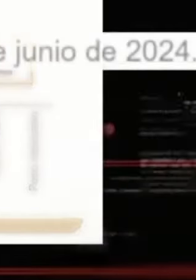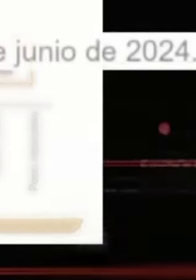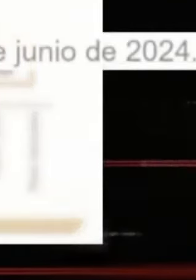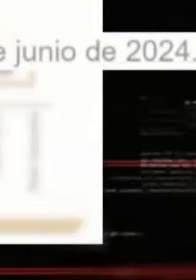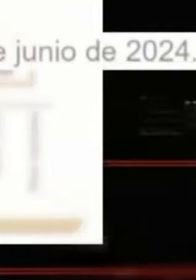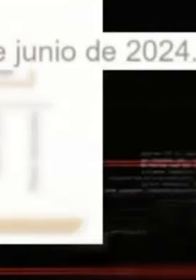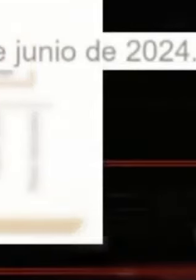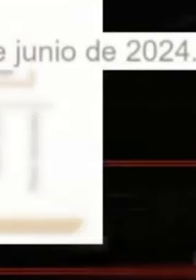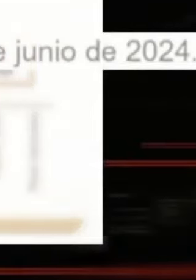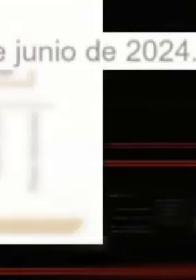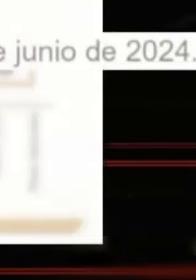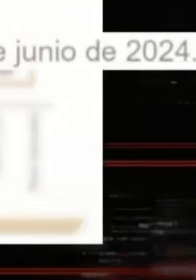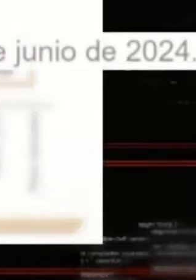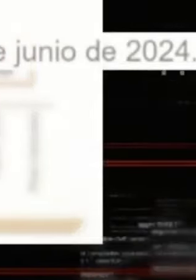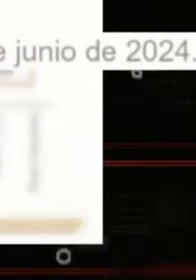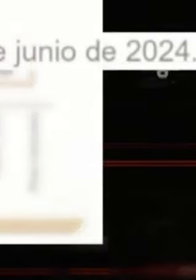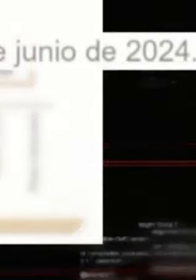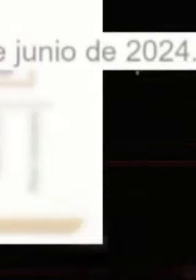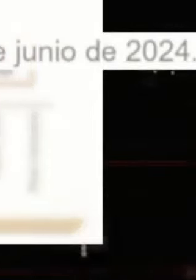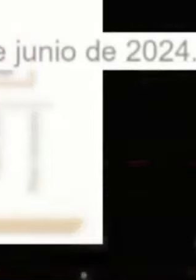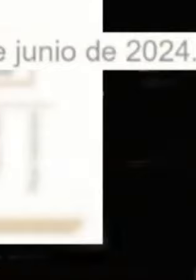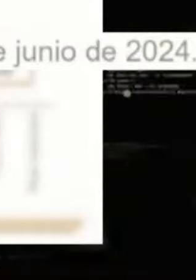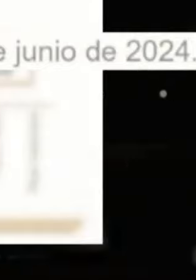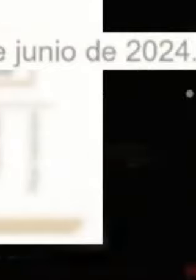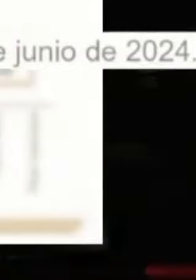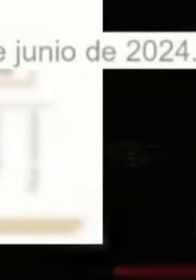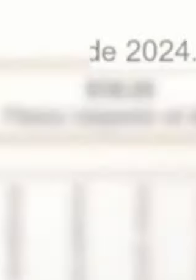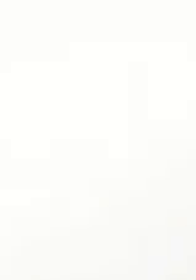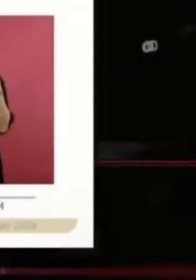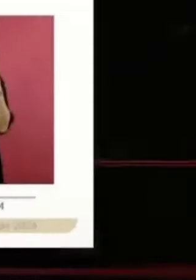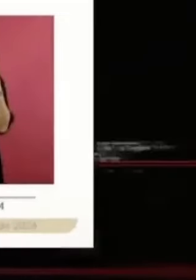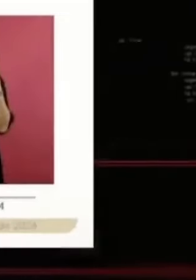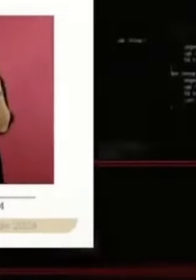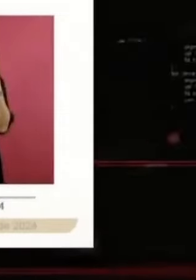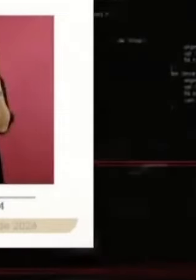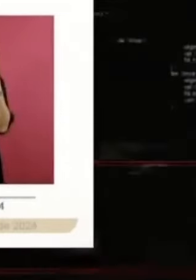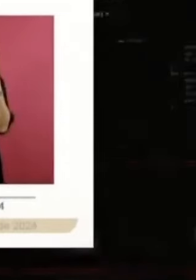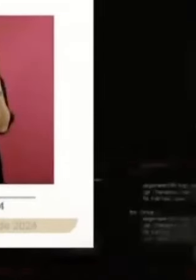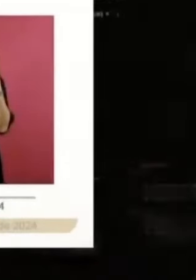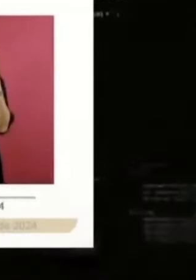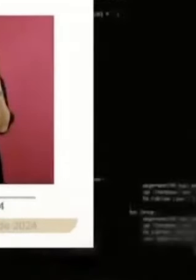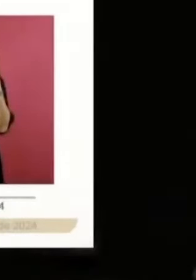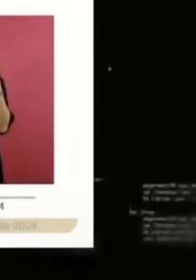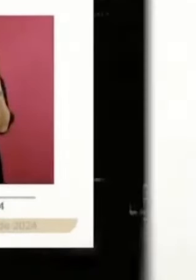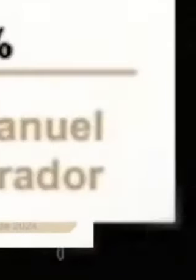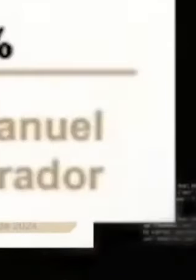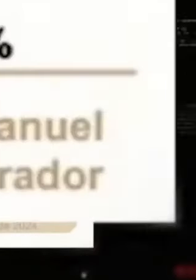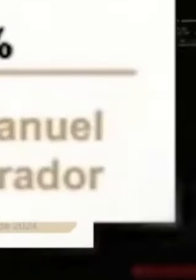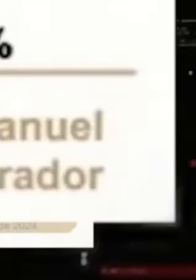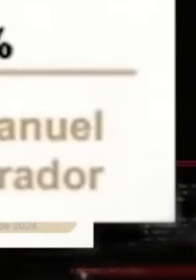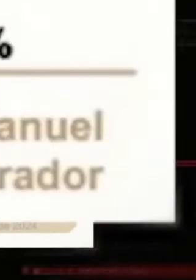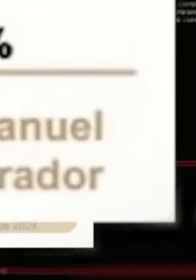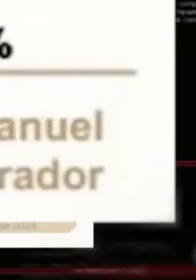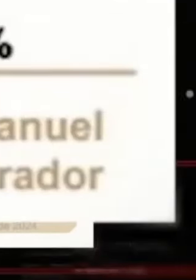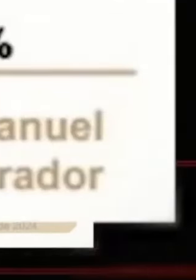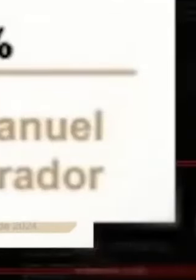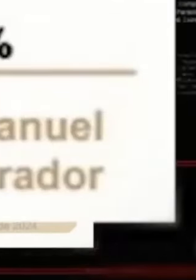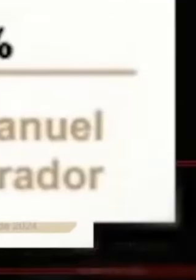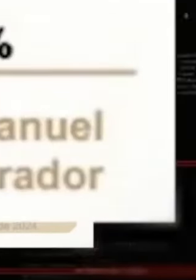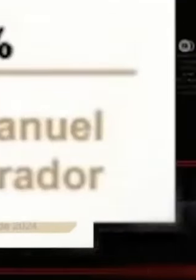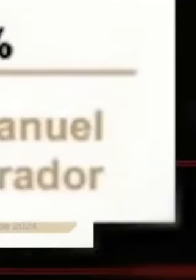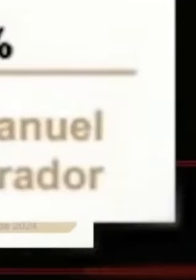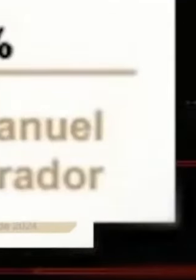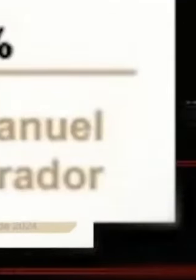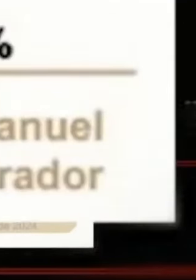30 de noviembre de 2018 al 10 de junio de 2024, el peso ha recuperado el 10.4%